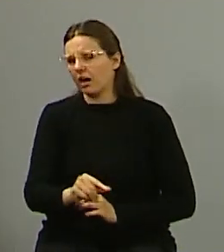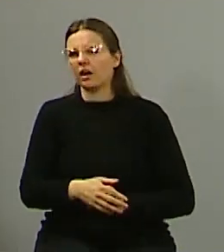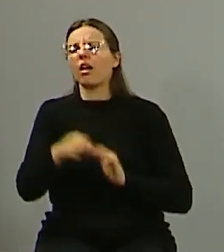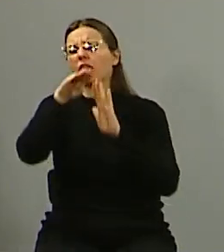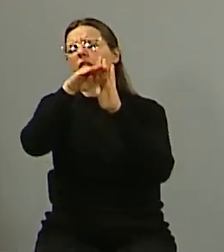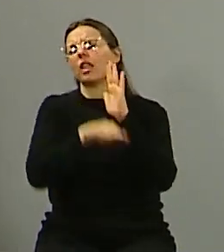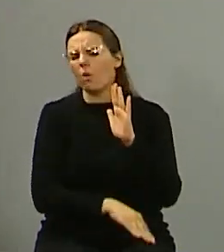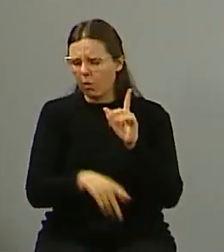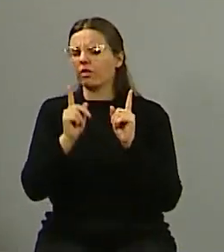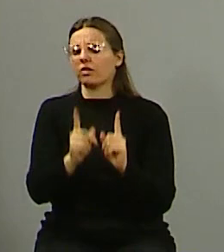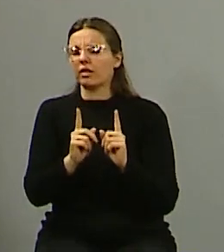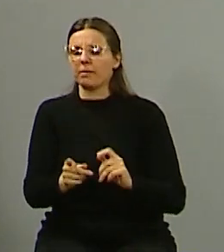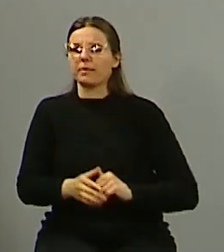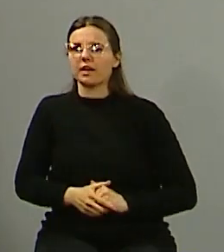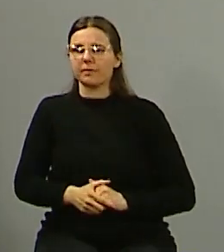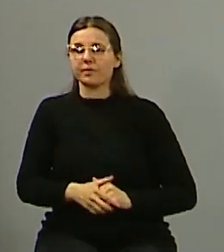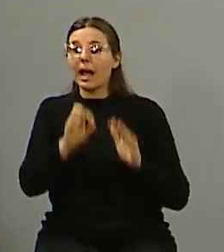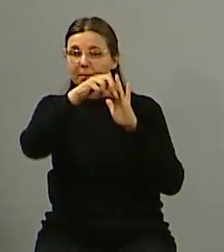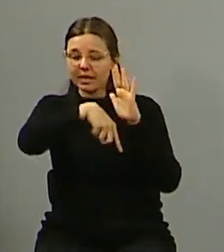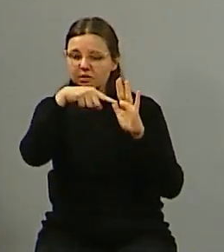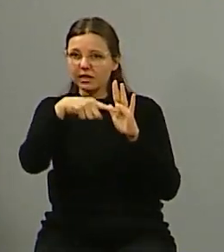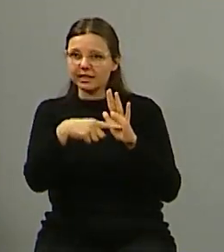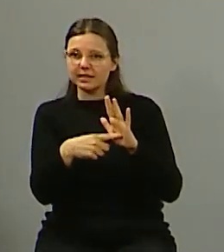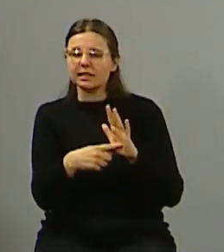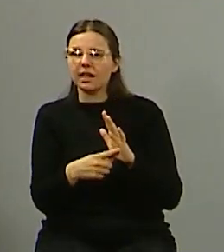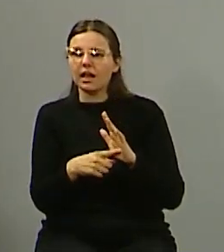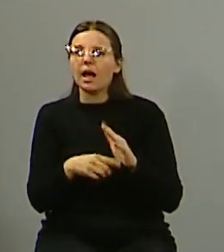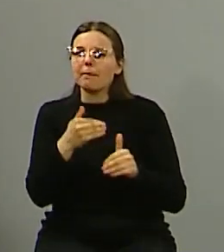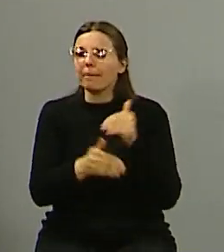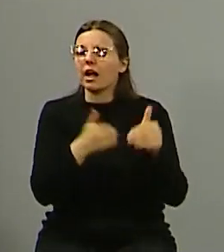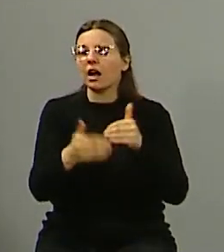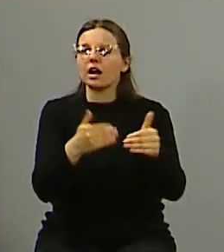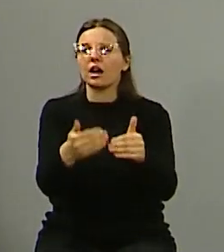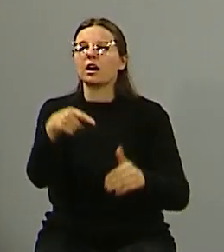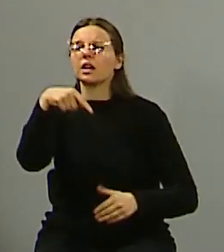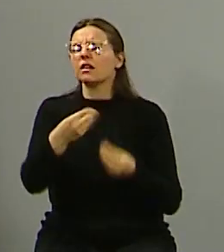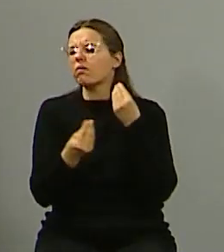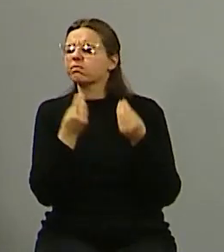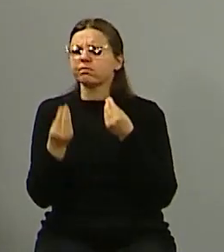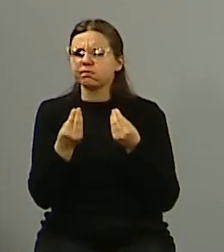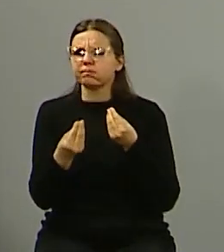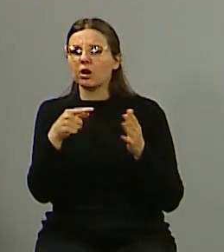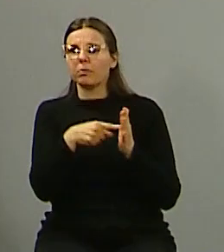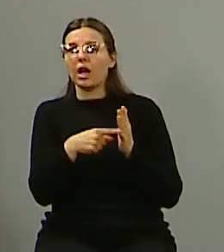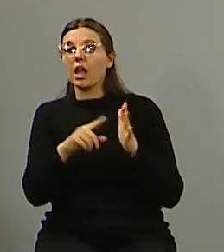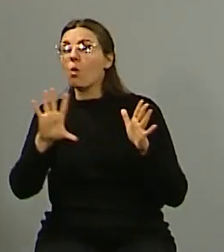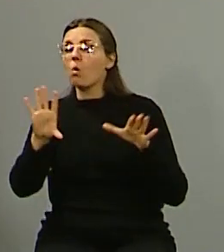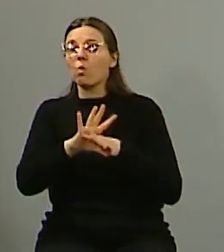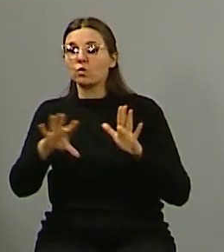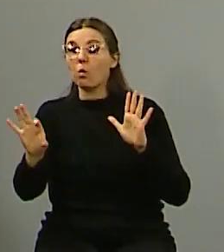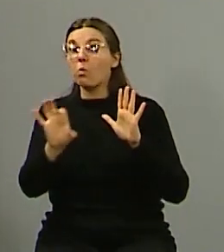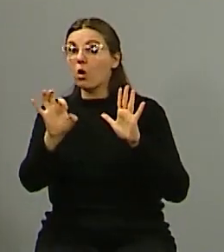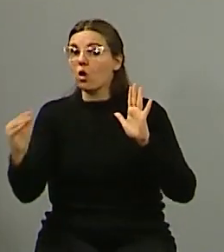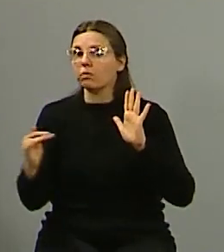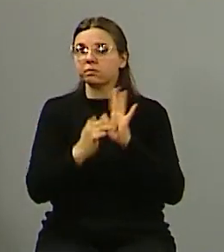demás. Entonces esa aplicación todo el tiempo se va desarrollando. Entonces ¿cómo funciona esa aplicación? Funciona con una alerta con un botón de pánico. Entonces vos por ejemplo sentís una